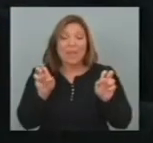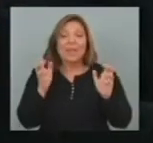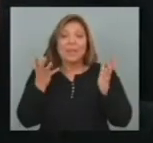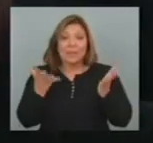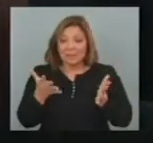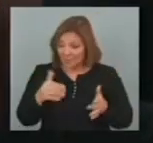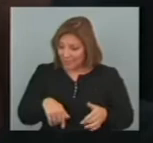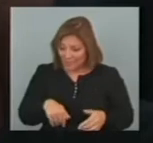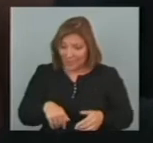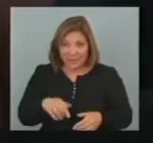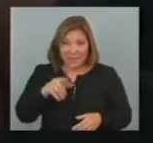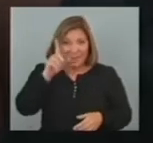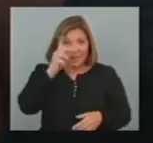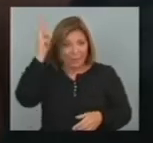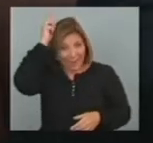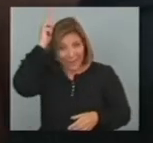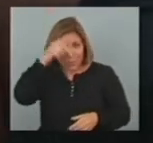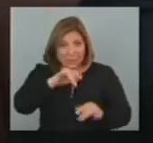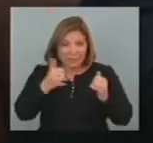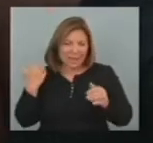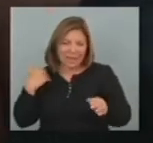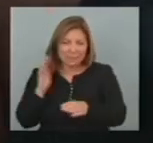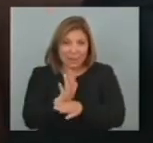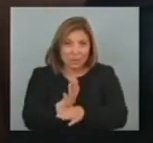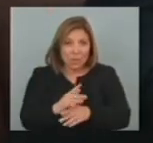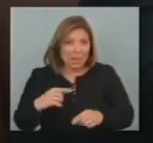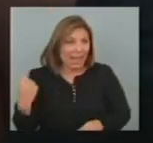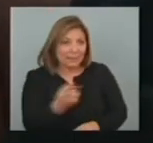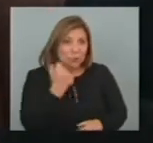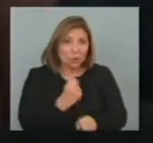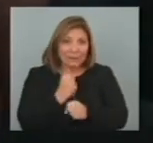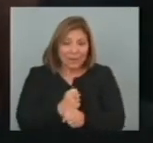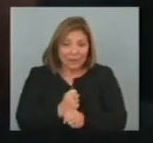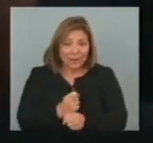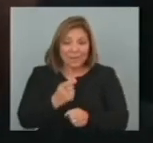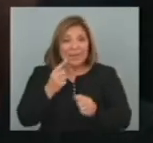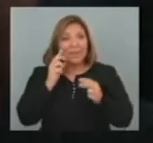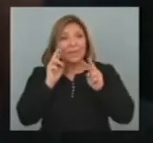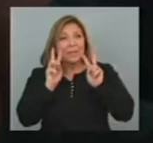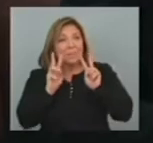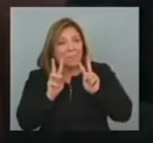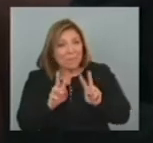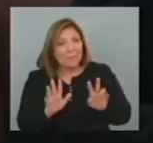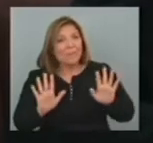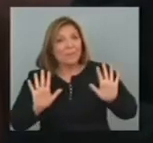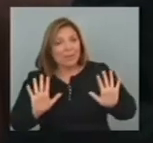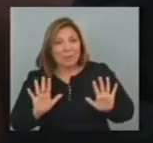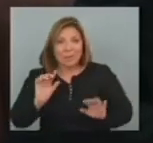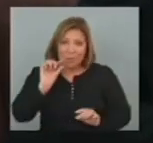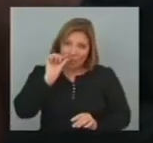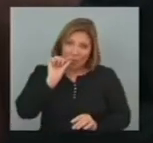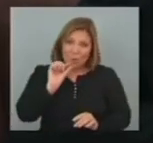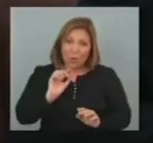pasó ahora En Lima Un raspaldo Inmediato De todos los trabajadores Y una mirada Un tanto